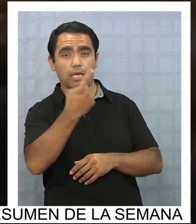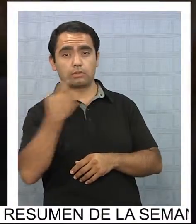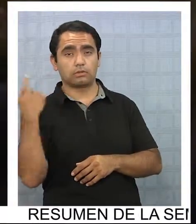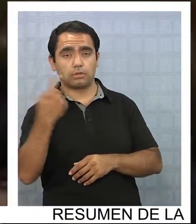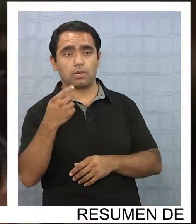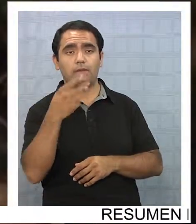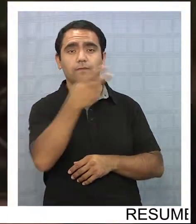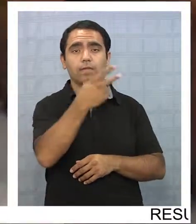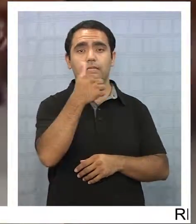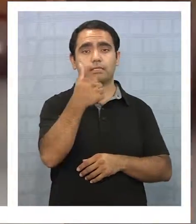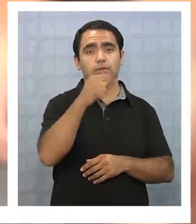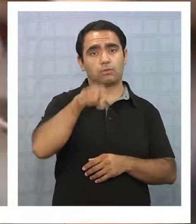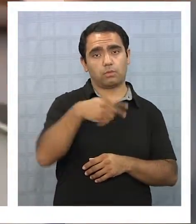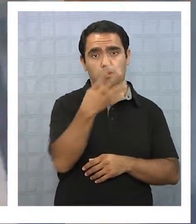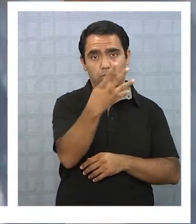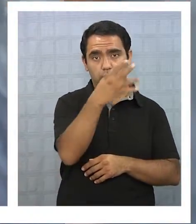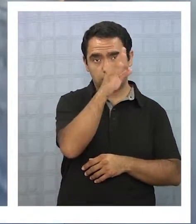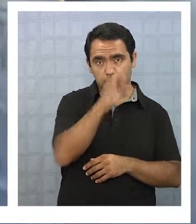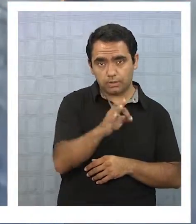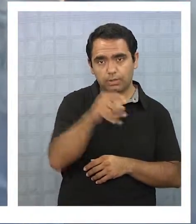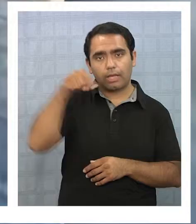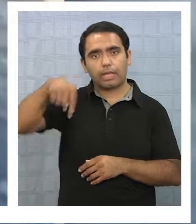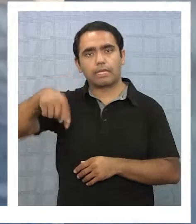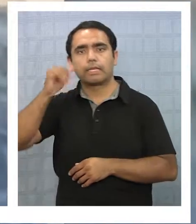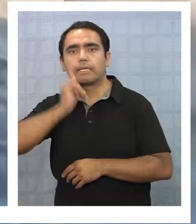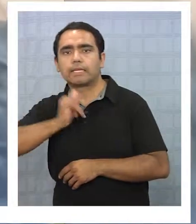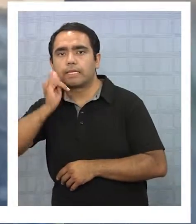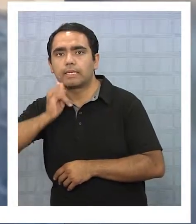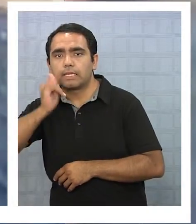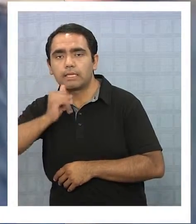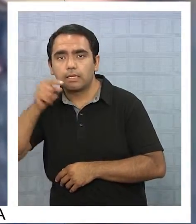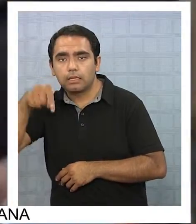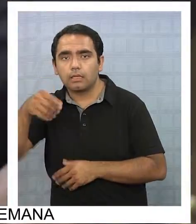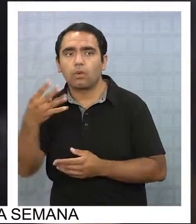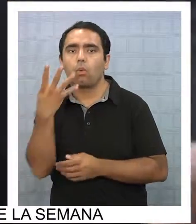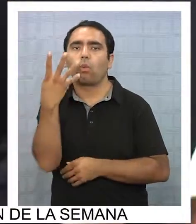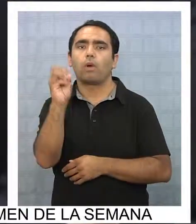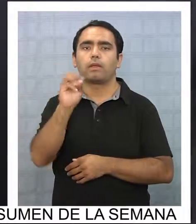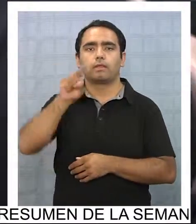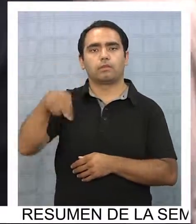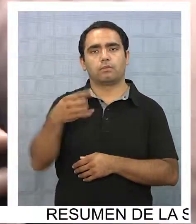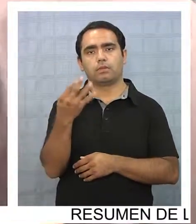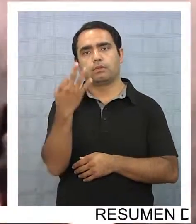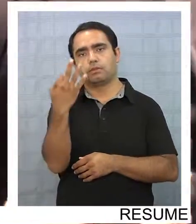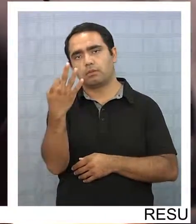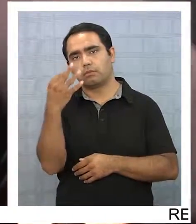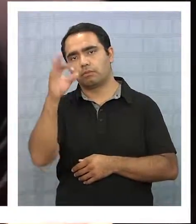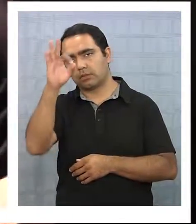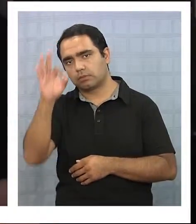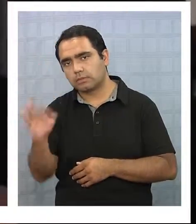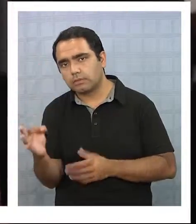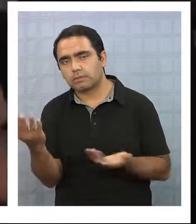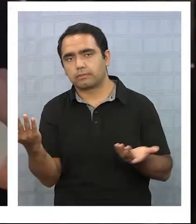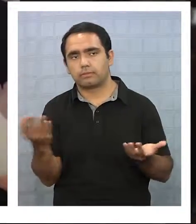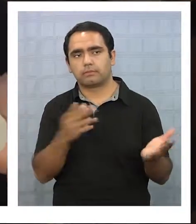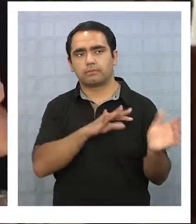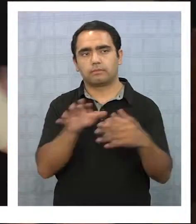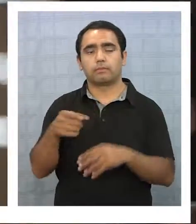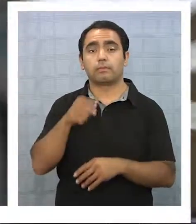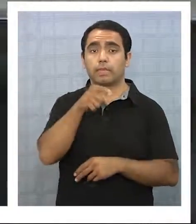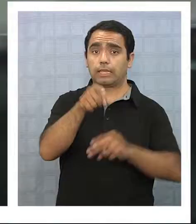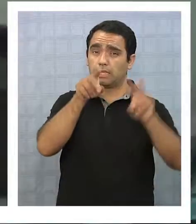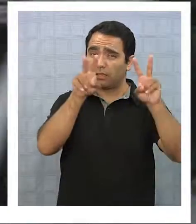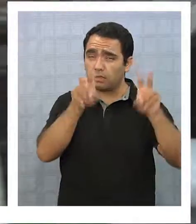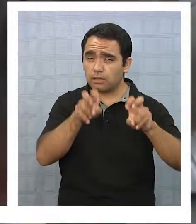nacional alcanza al 26,4%, la victimización local llega al 40,3%. El